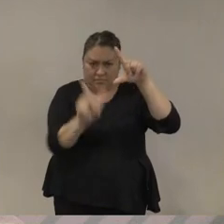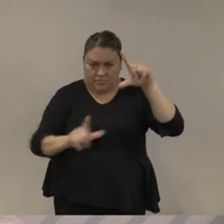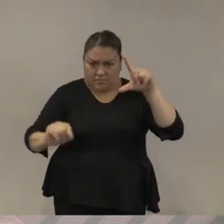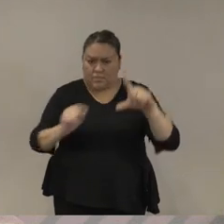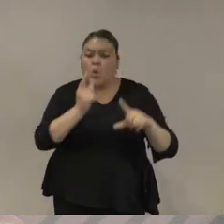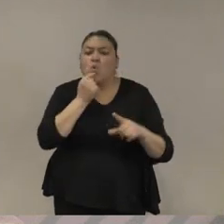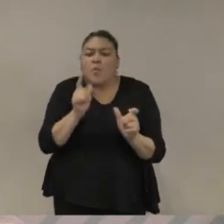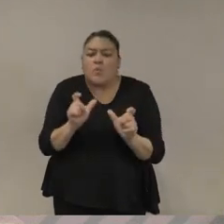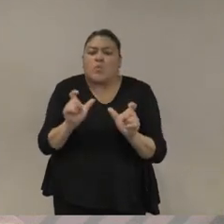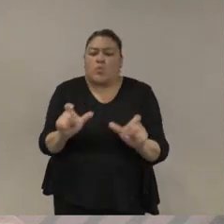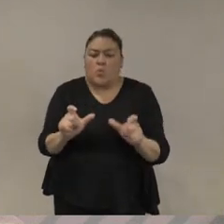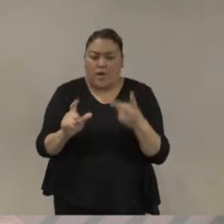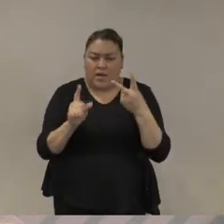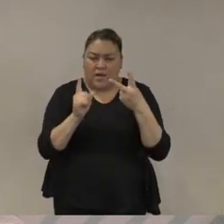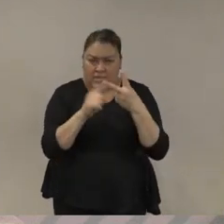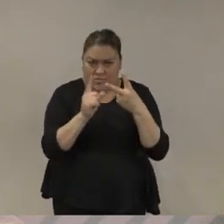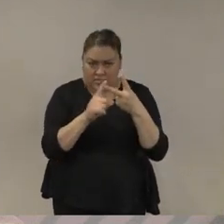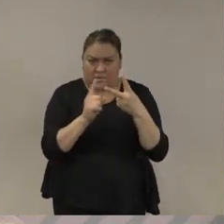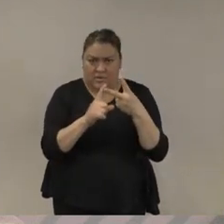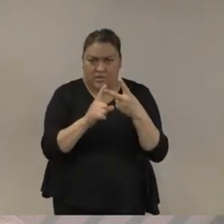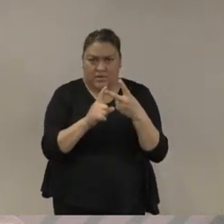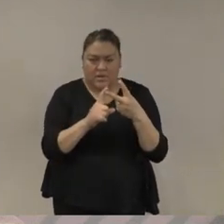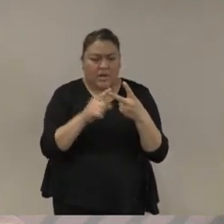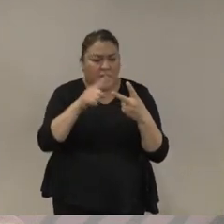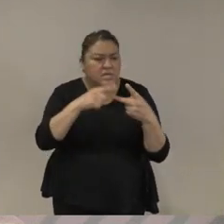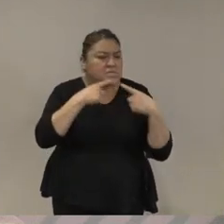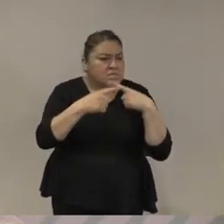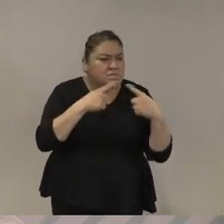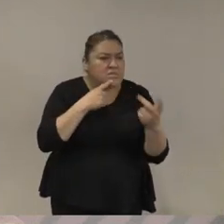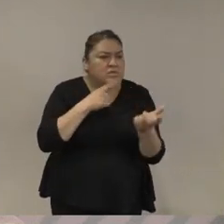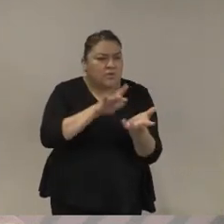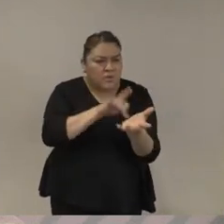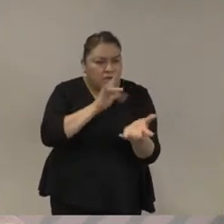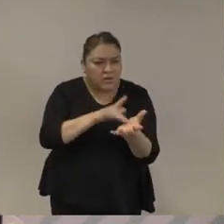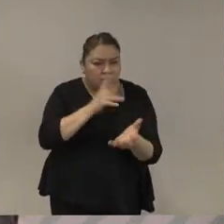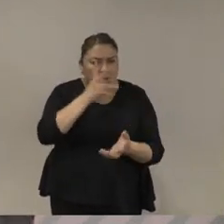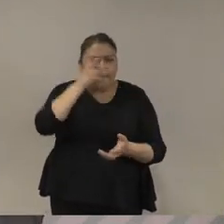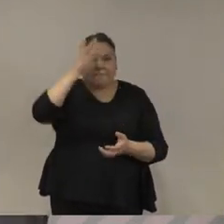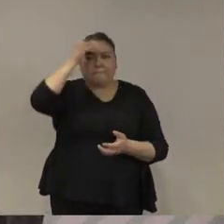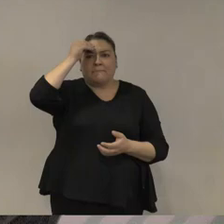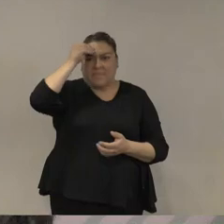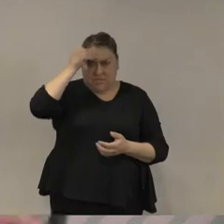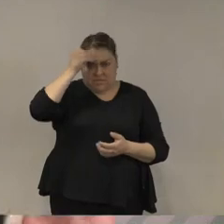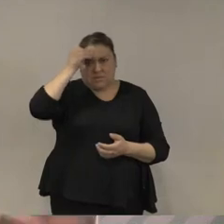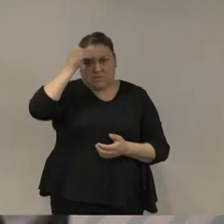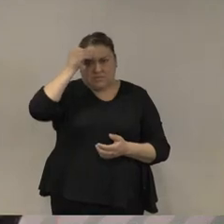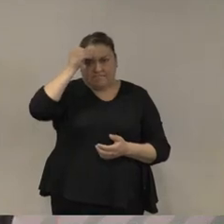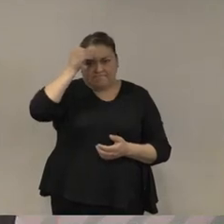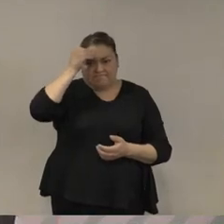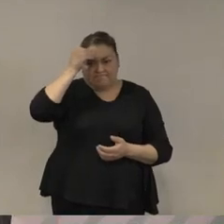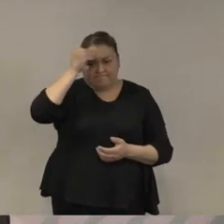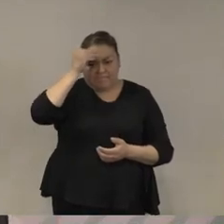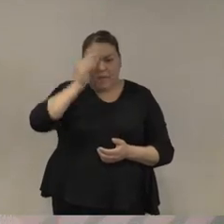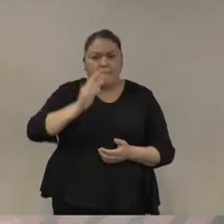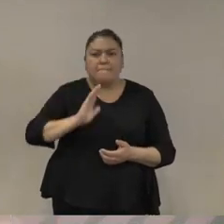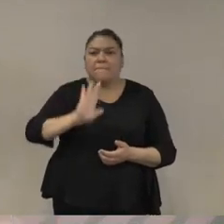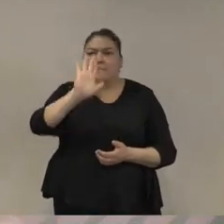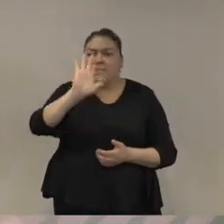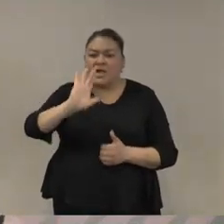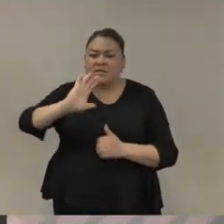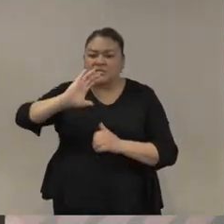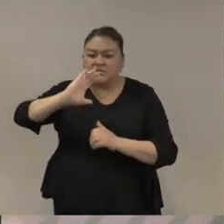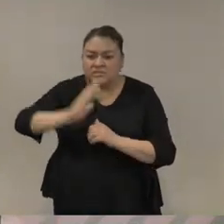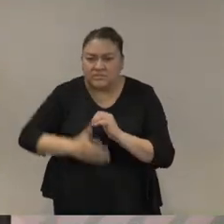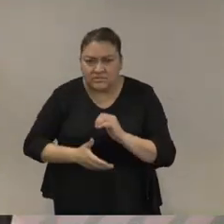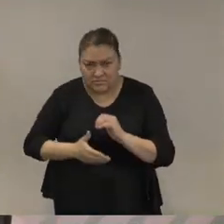me dejó lecciones que quiero mirar como un cierre de ciclo de un ciclo